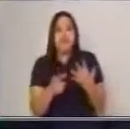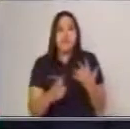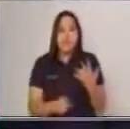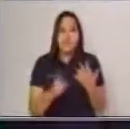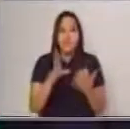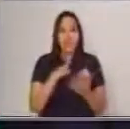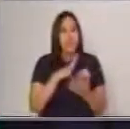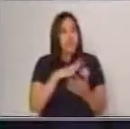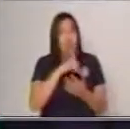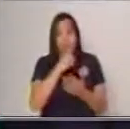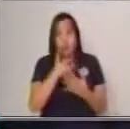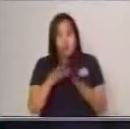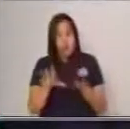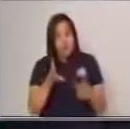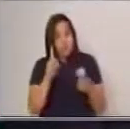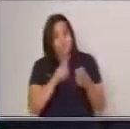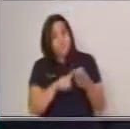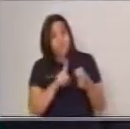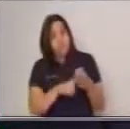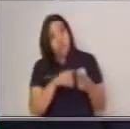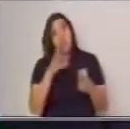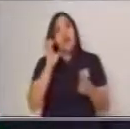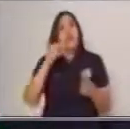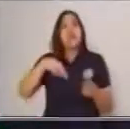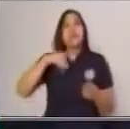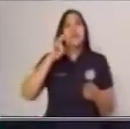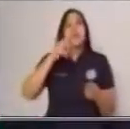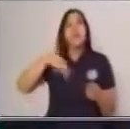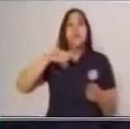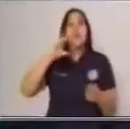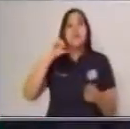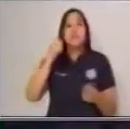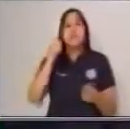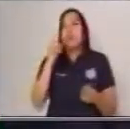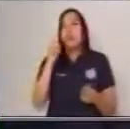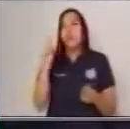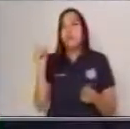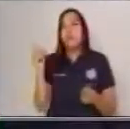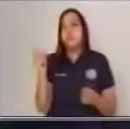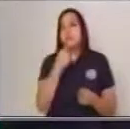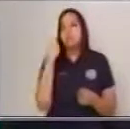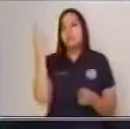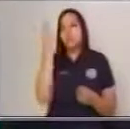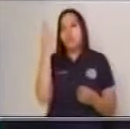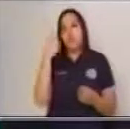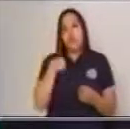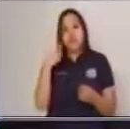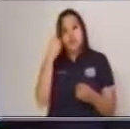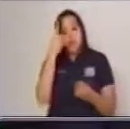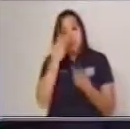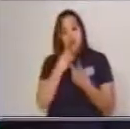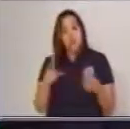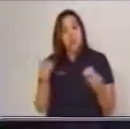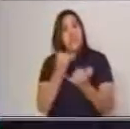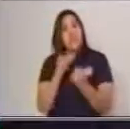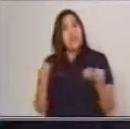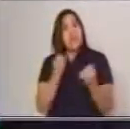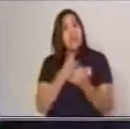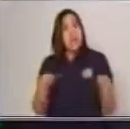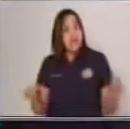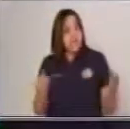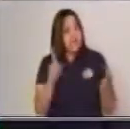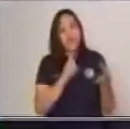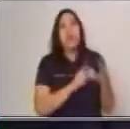les acabo de dar. Primero, es el enunciado más importante. Segundo, es independiente. Tercero, contiene una